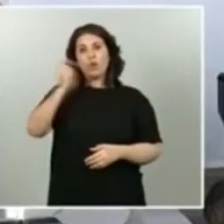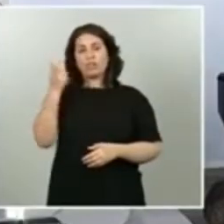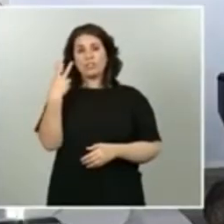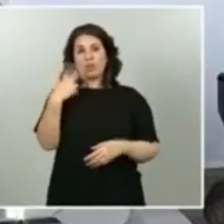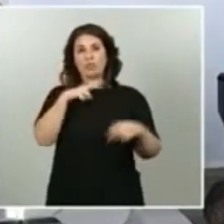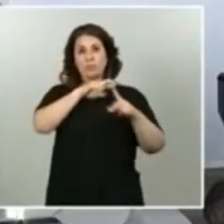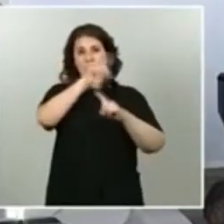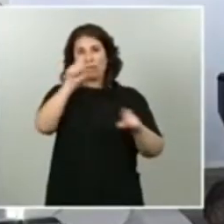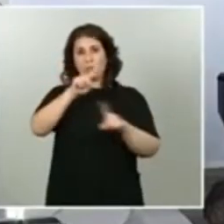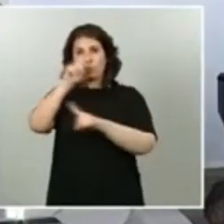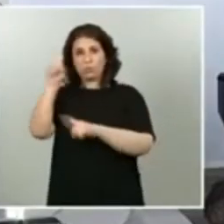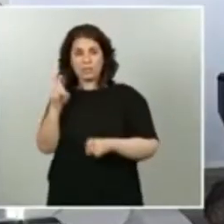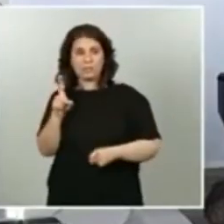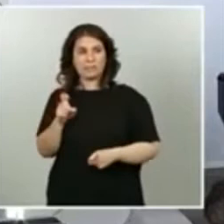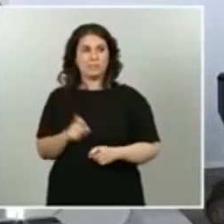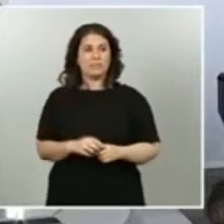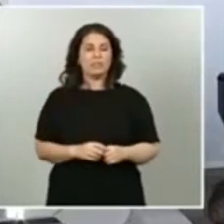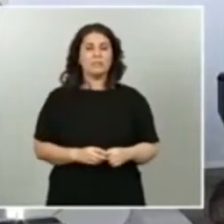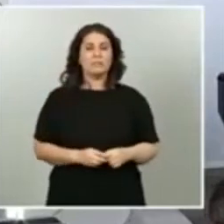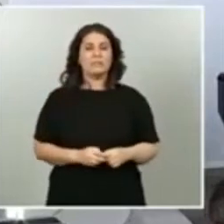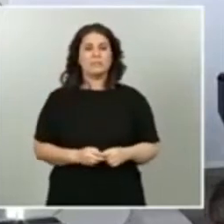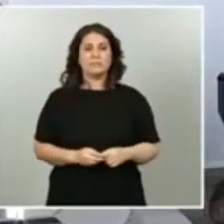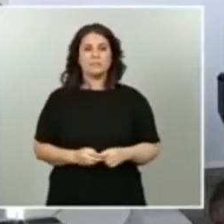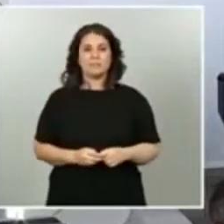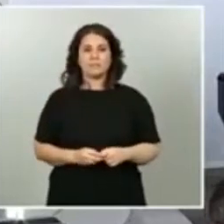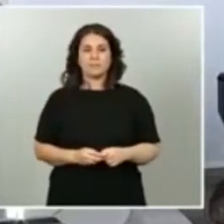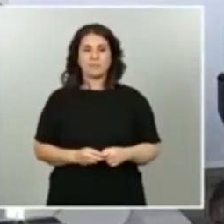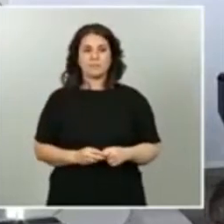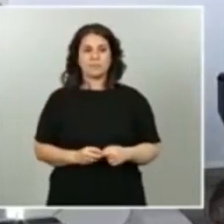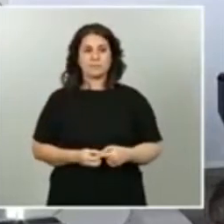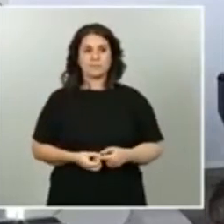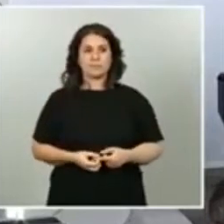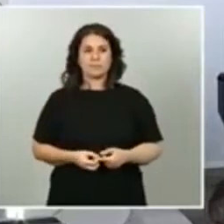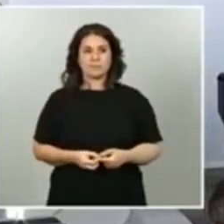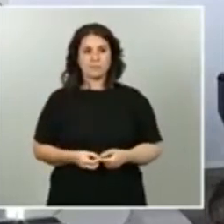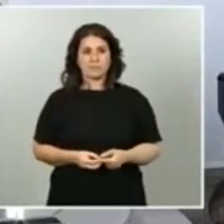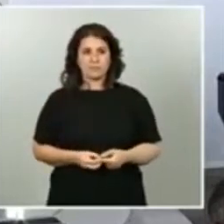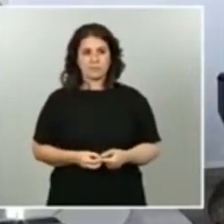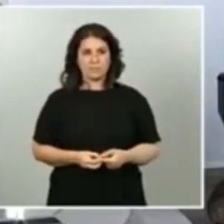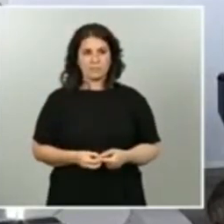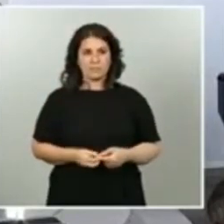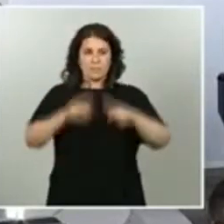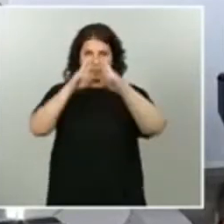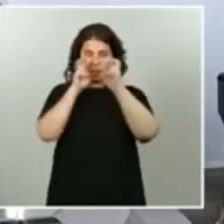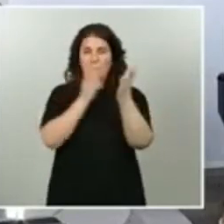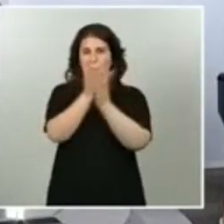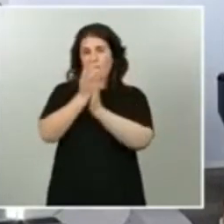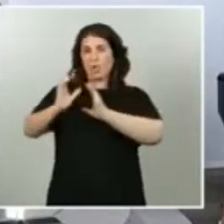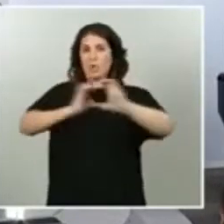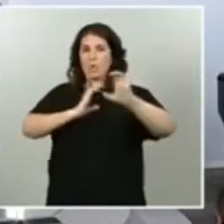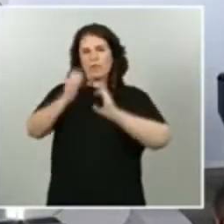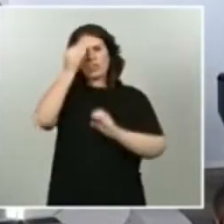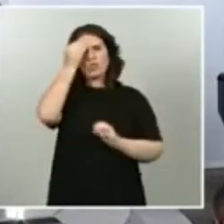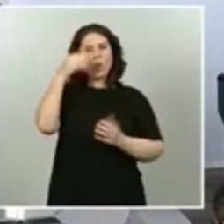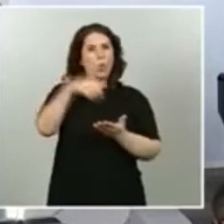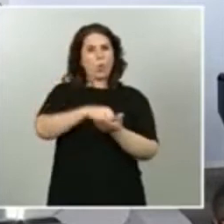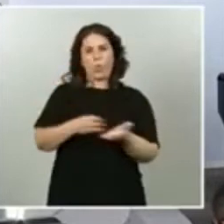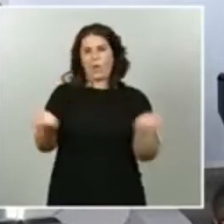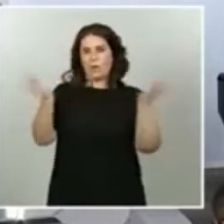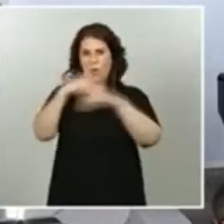profundizando en lo que se estaba planteando respecto a los medios de comunicación, yo creo que no hay ninguna duda que este Gobierno